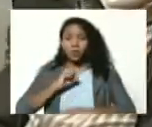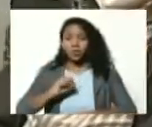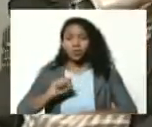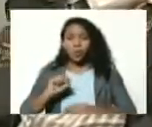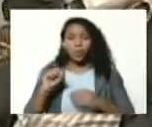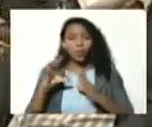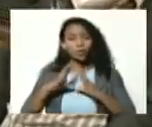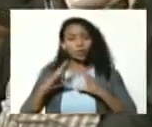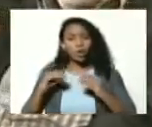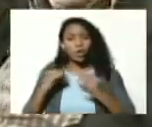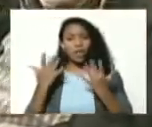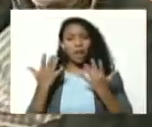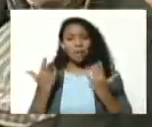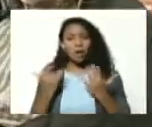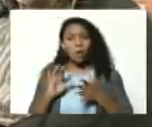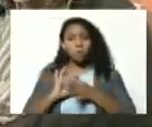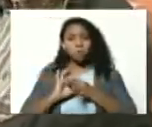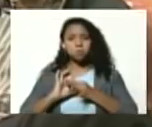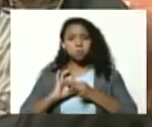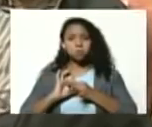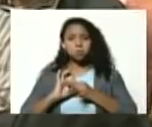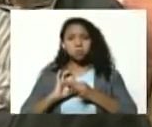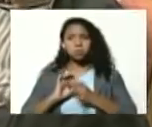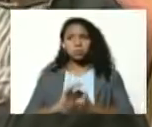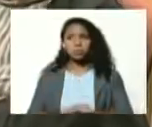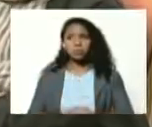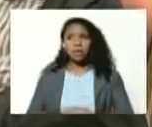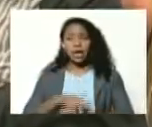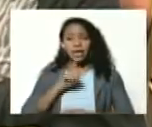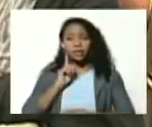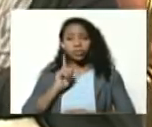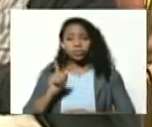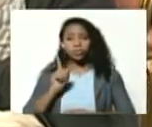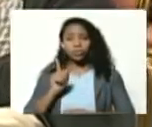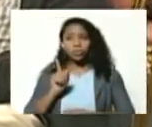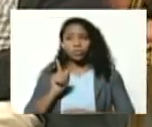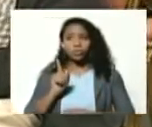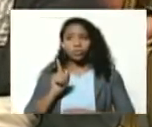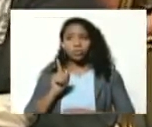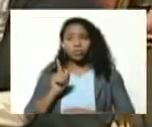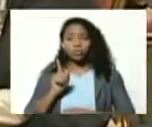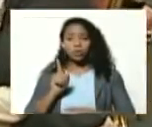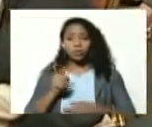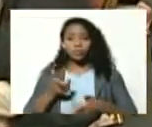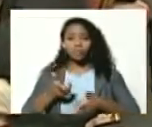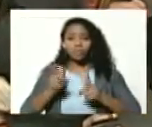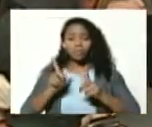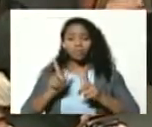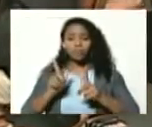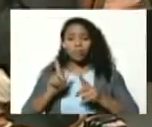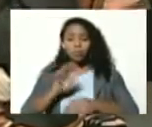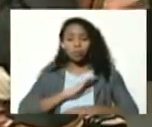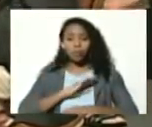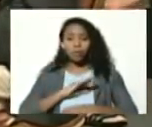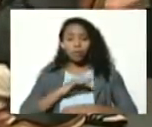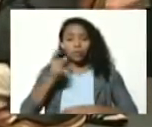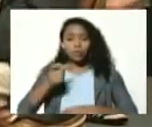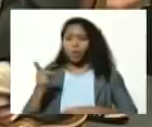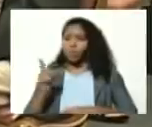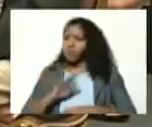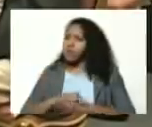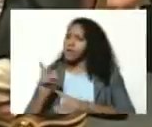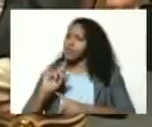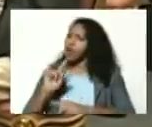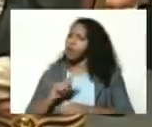la mano de sus autores yo no sé porque ustedes nos dirigen eso y